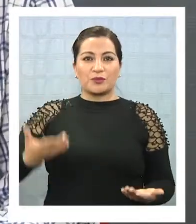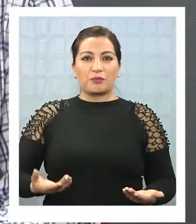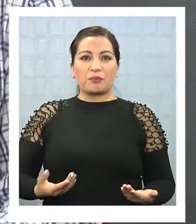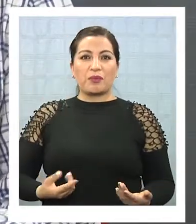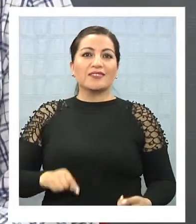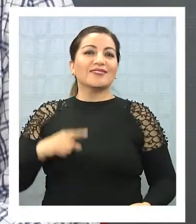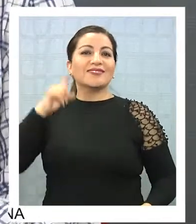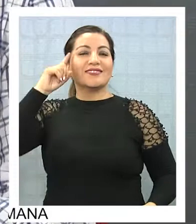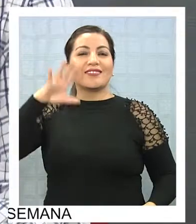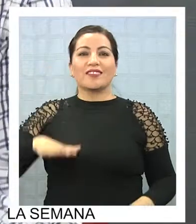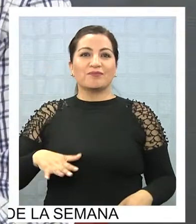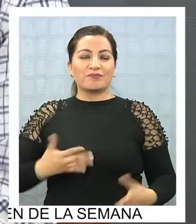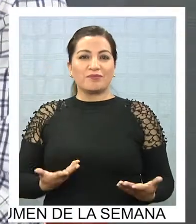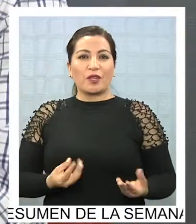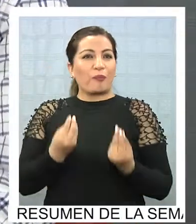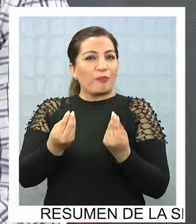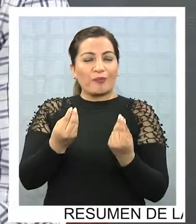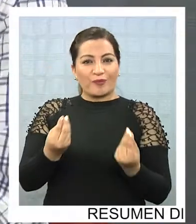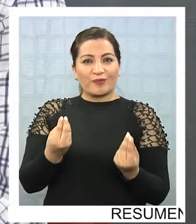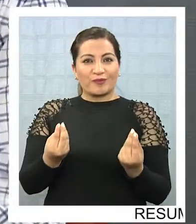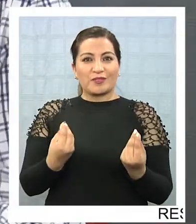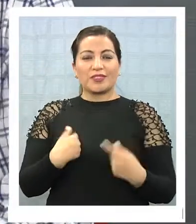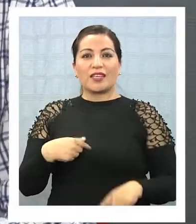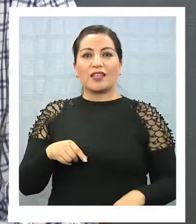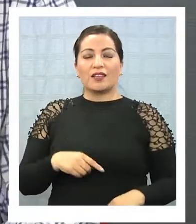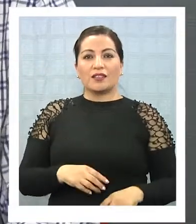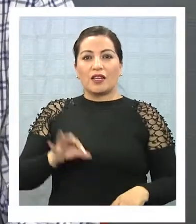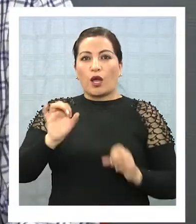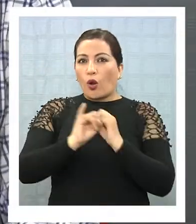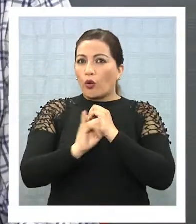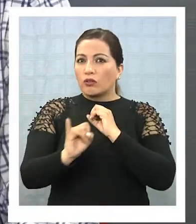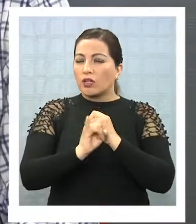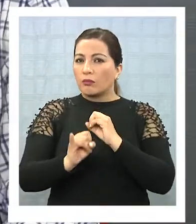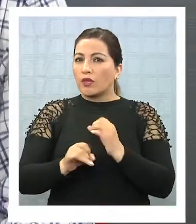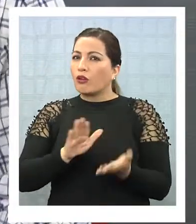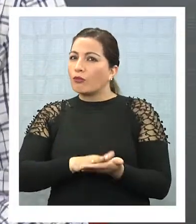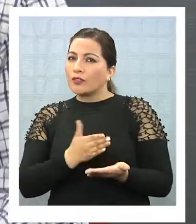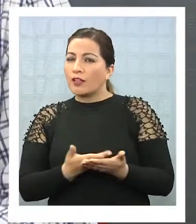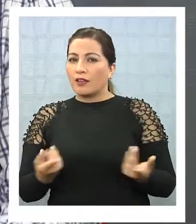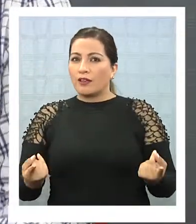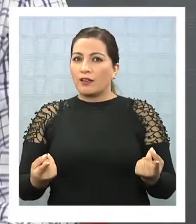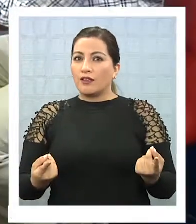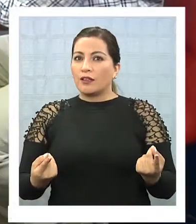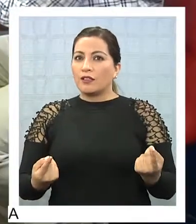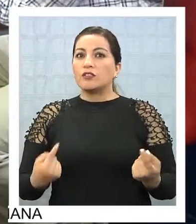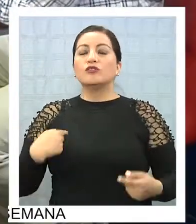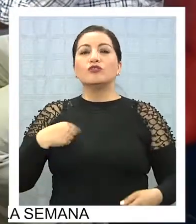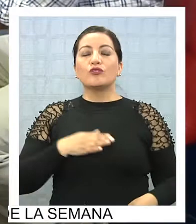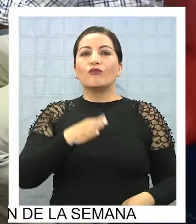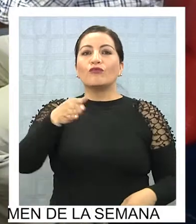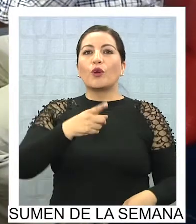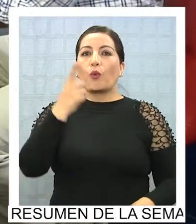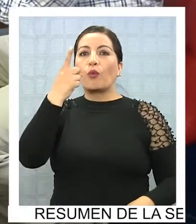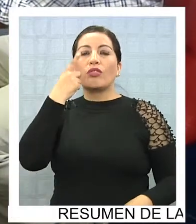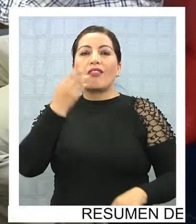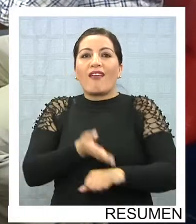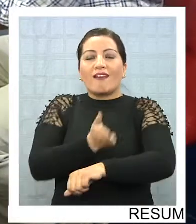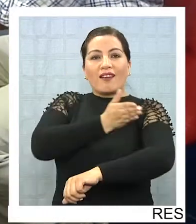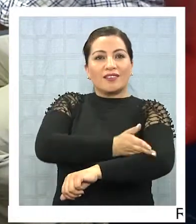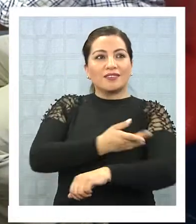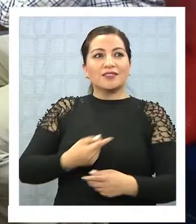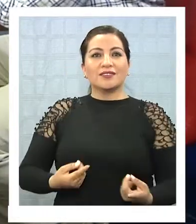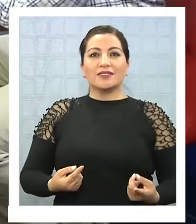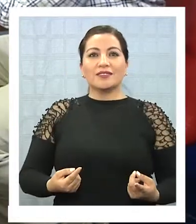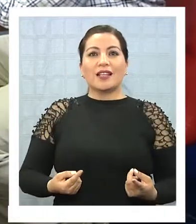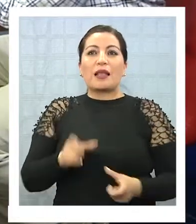podía pasar, y fue bueno, digamos, desde el punto de vista de la ONEMI, no sé cómo lo habló. Bueno, yo estuve el día antes de ese terremoto, de hecho, y me preguntaron